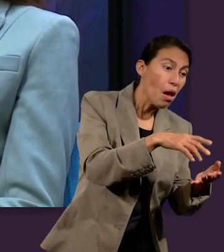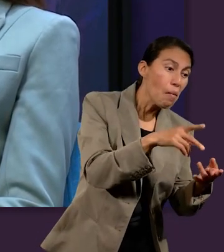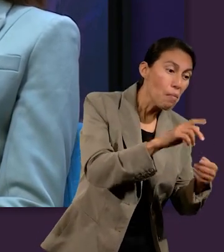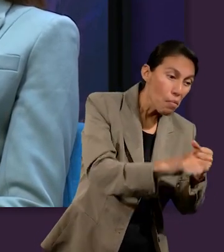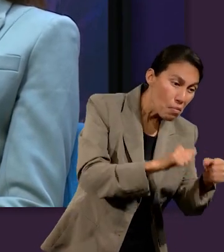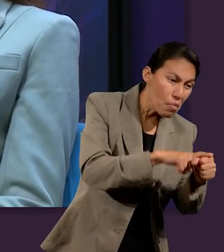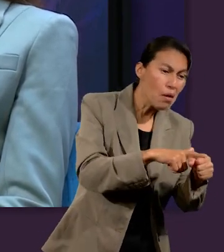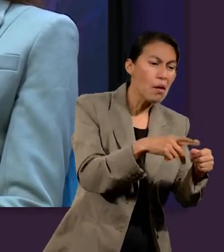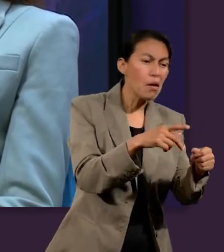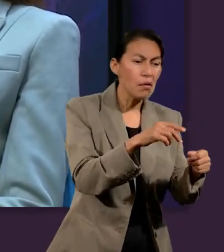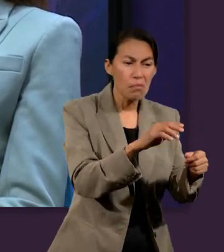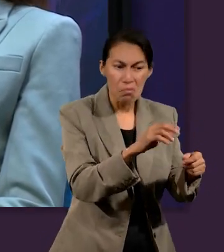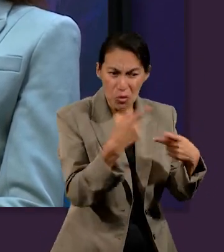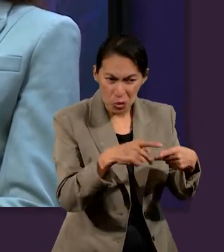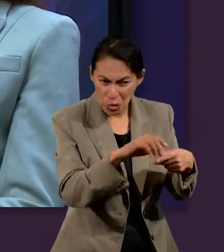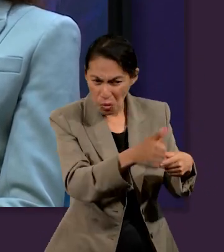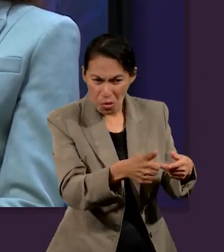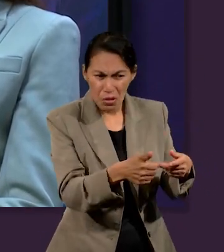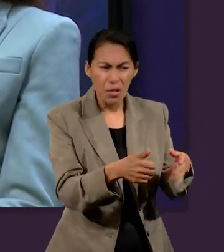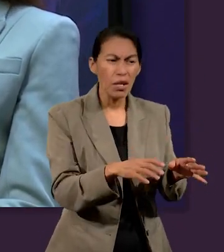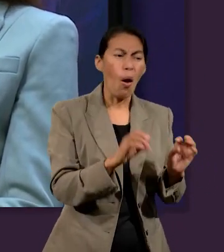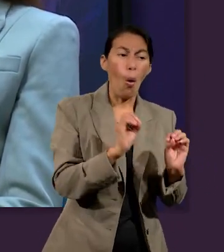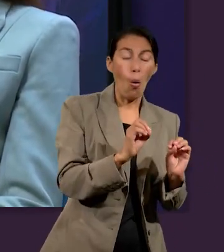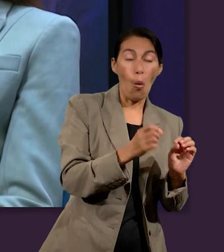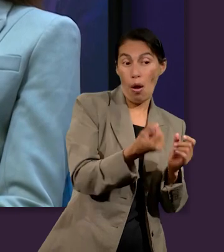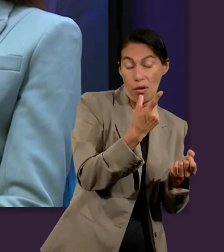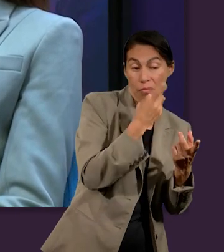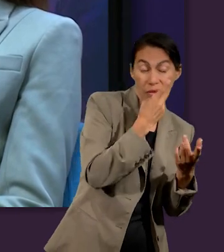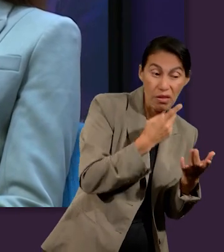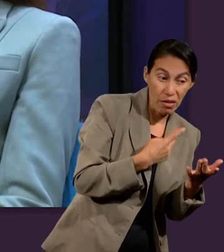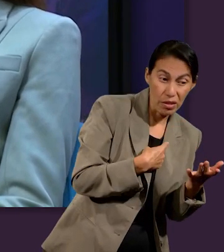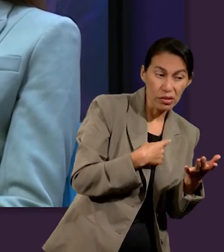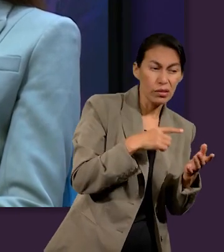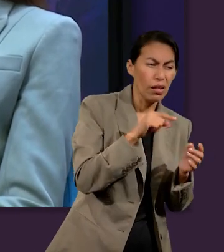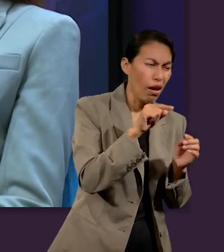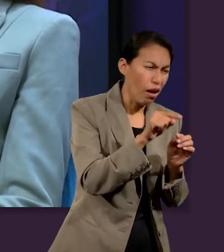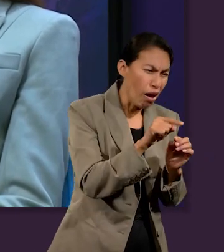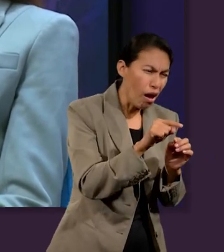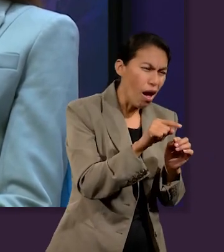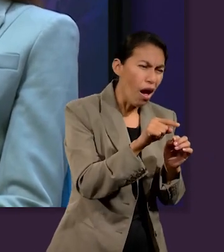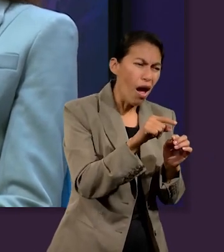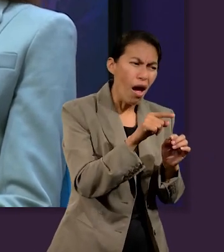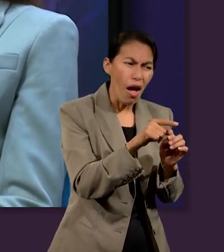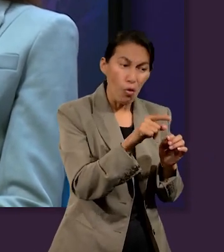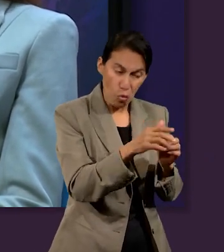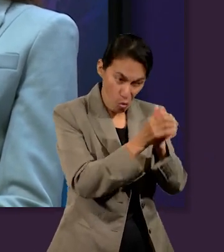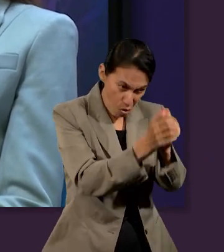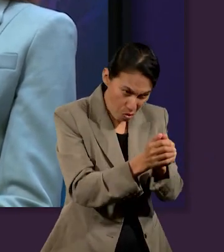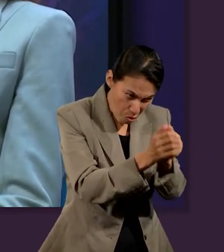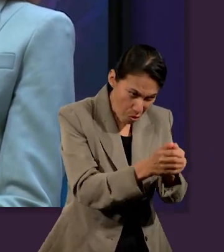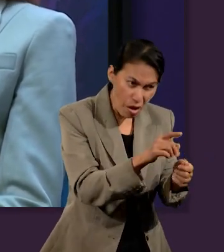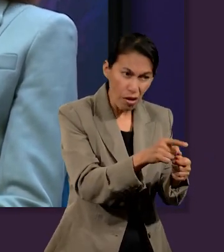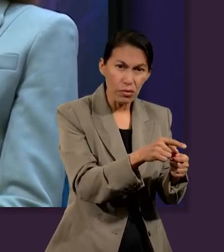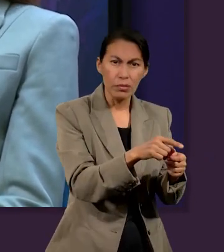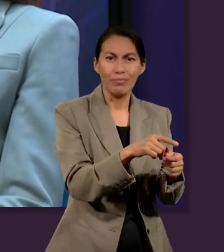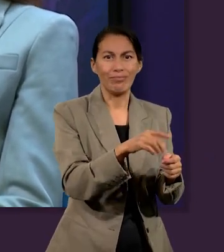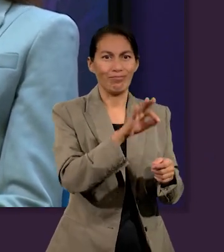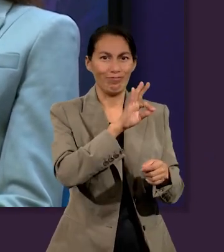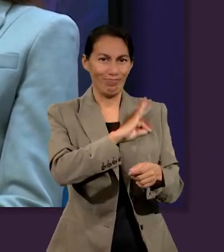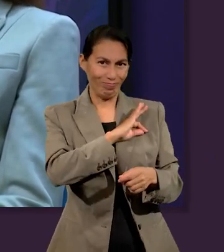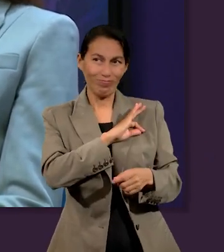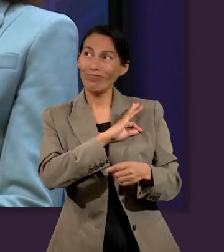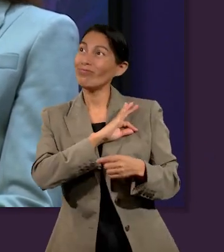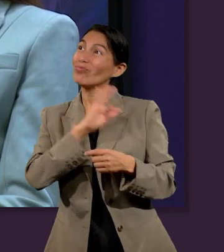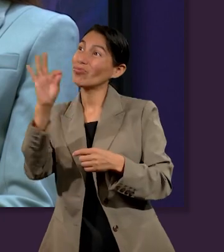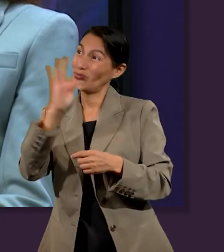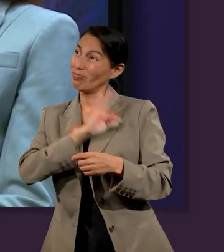reencarnación, de intentar llamar a algún familiar que pereció, la fe me va a decir que eso no es cierto, que